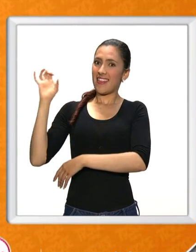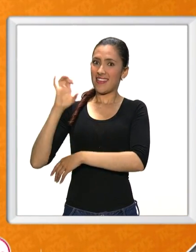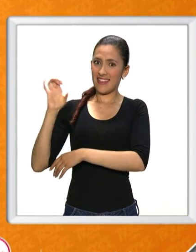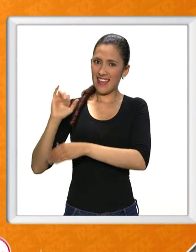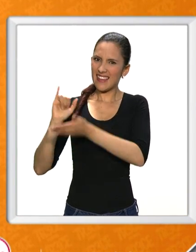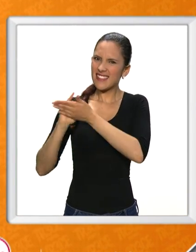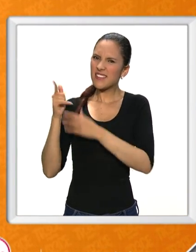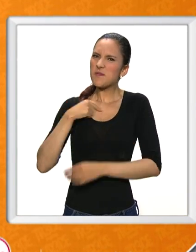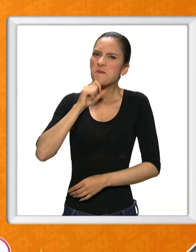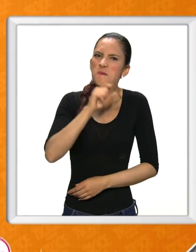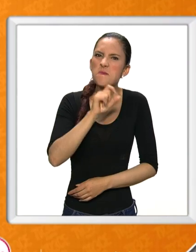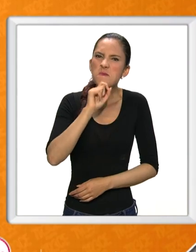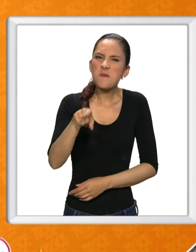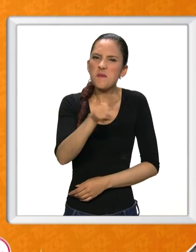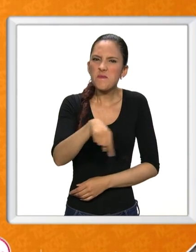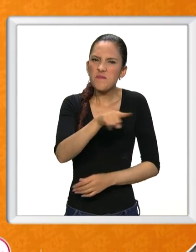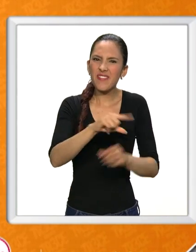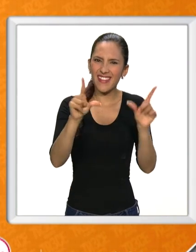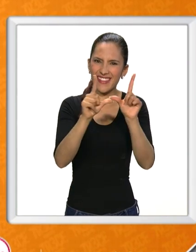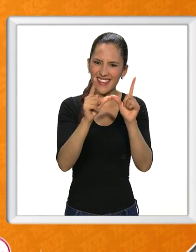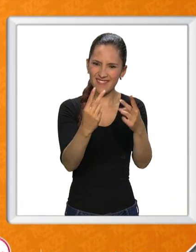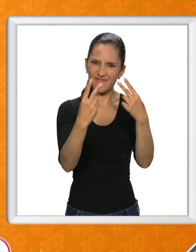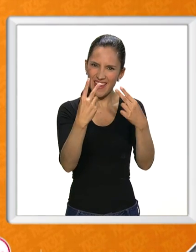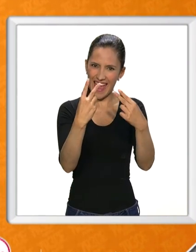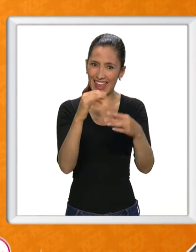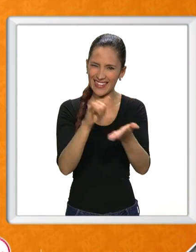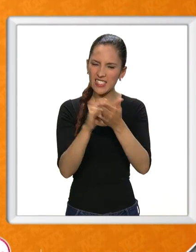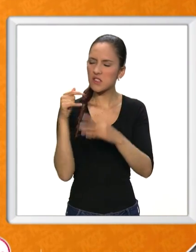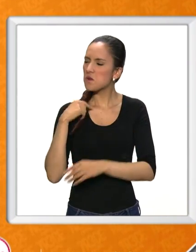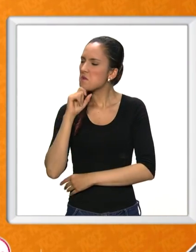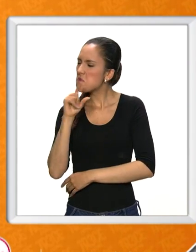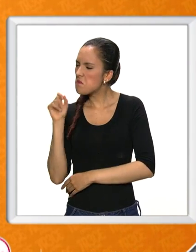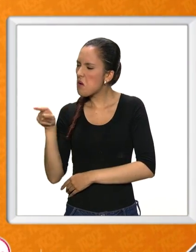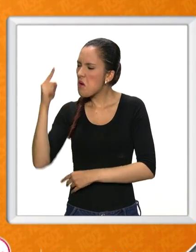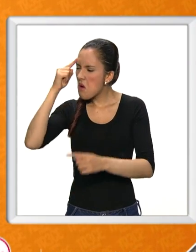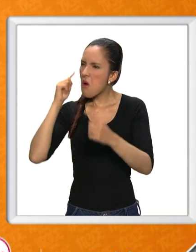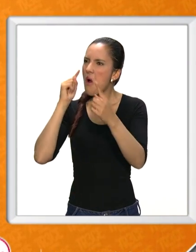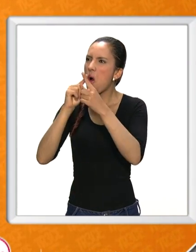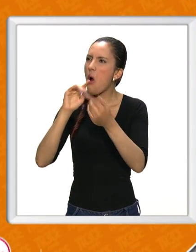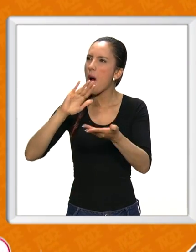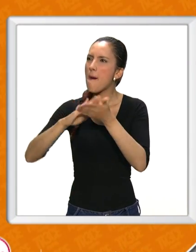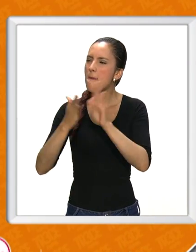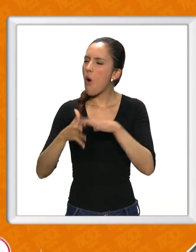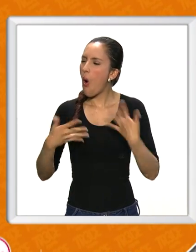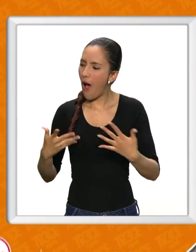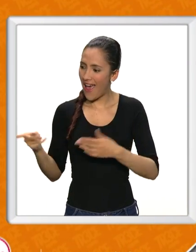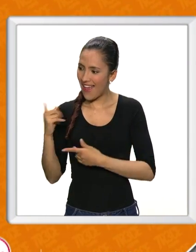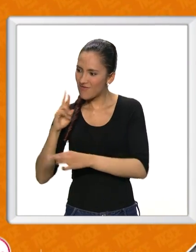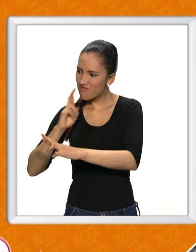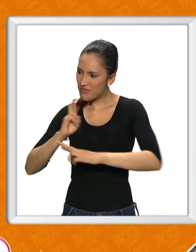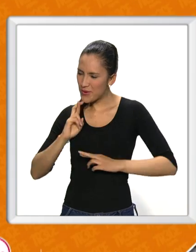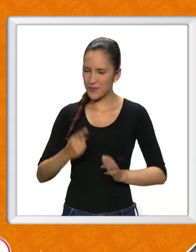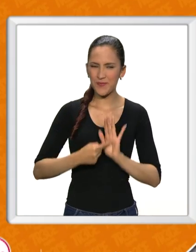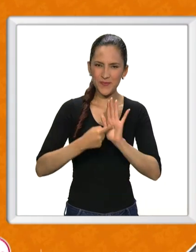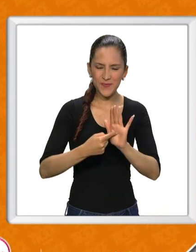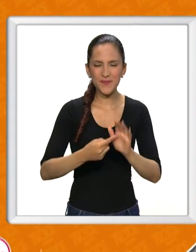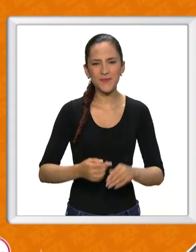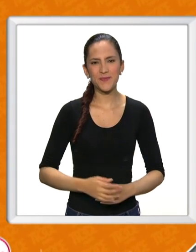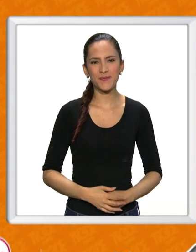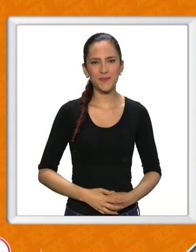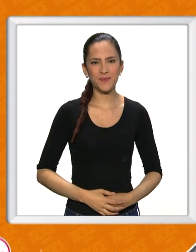preguntado a ustedes, nuestros televidentes, algo muy sencillo. ¿Cómo se imagina Colombia en paz? Estas las respuestas de esta semana.